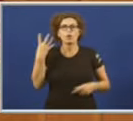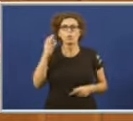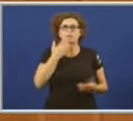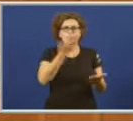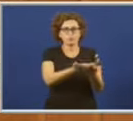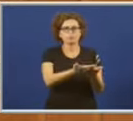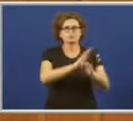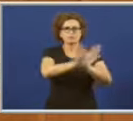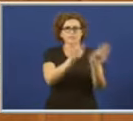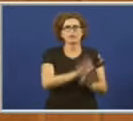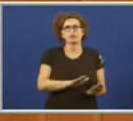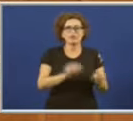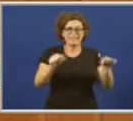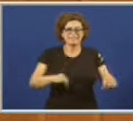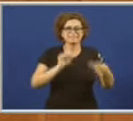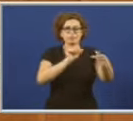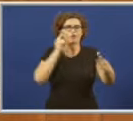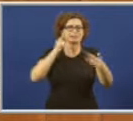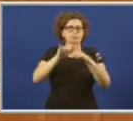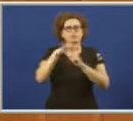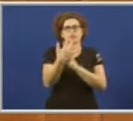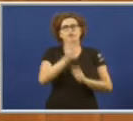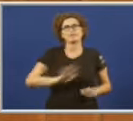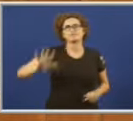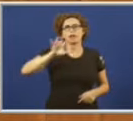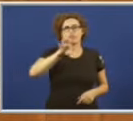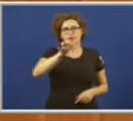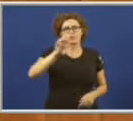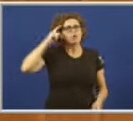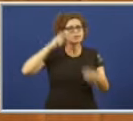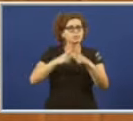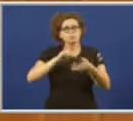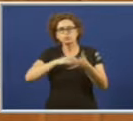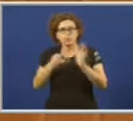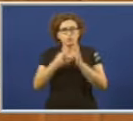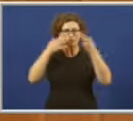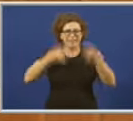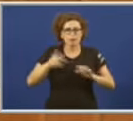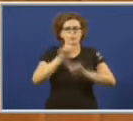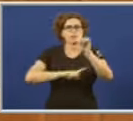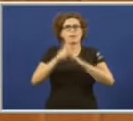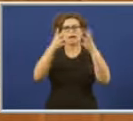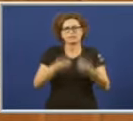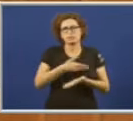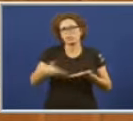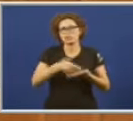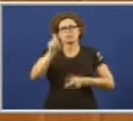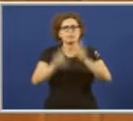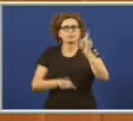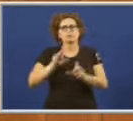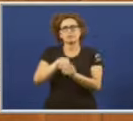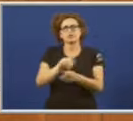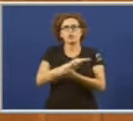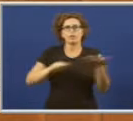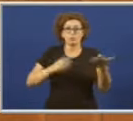propostas de resolución neste debate sobre o Estado da Nación para dar resposta aos problemas reais de milleiros de persoas neste país.